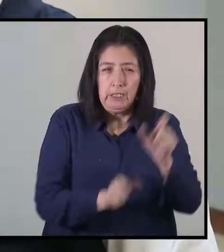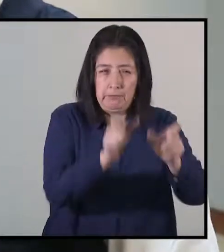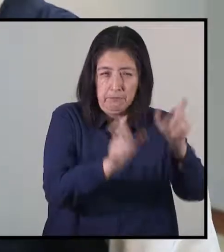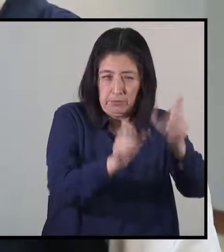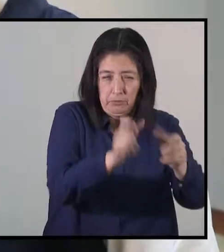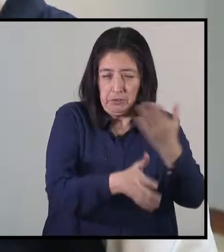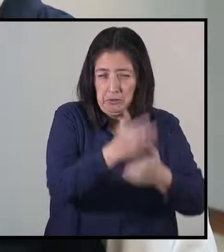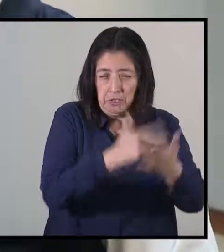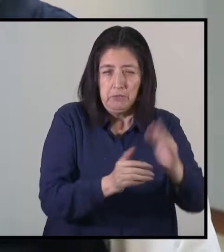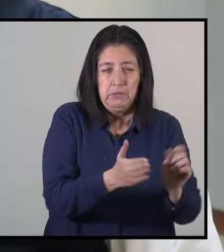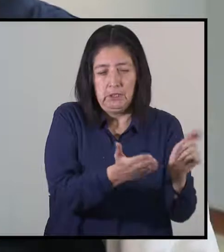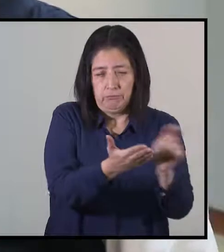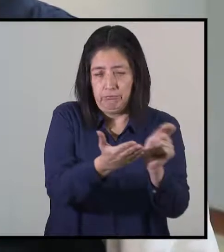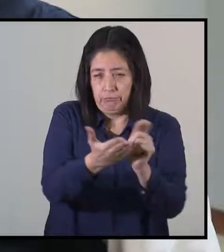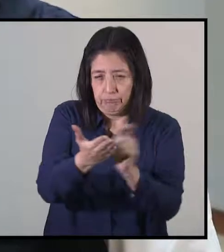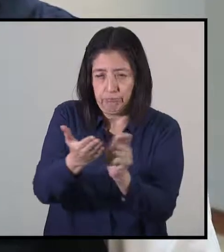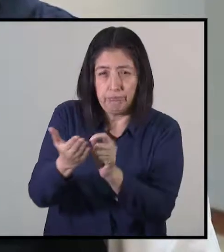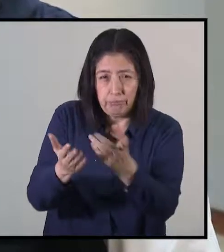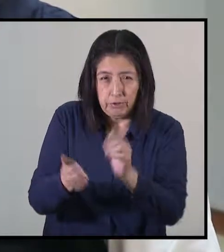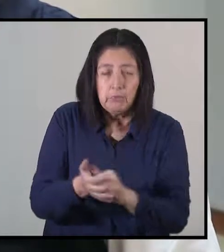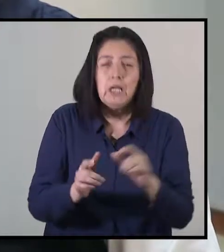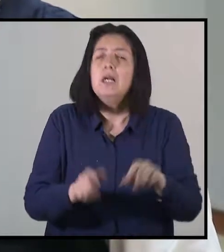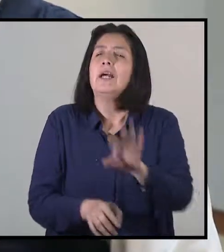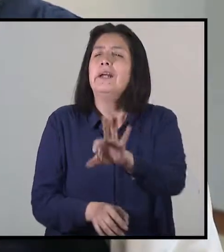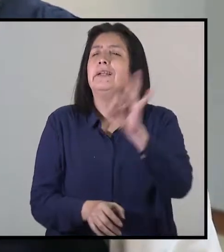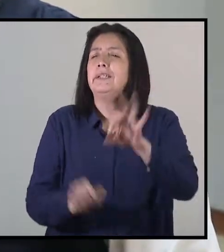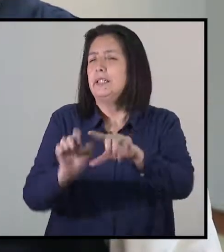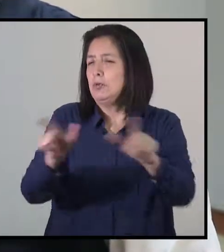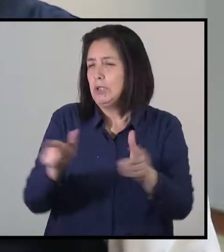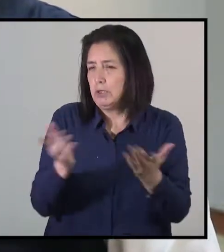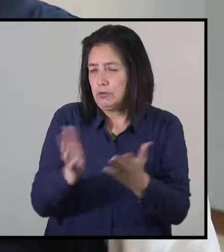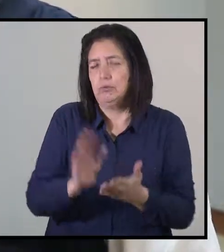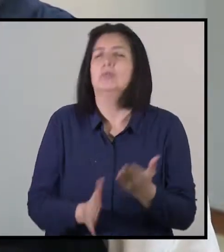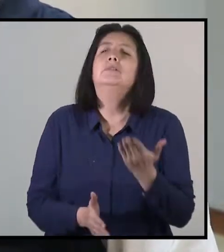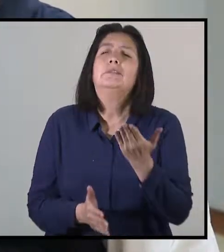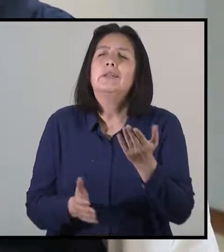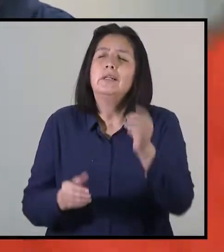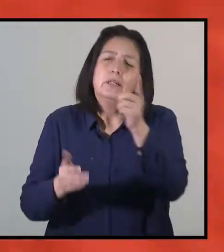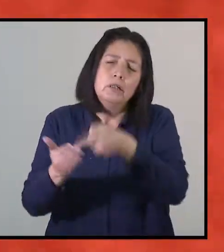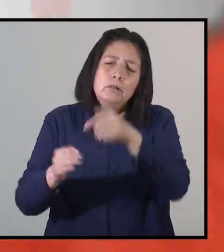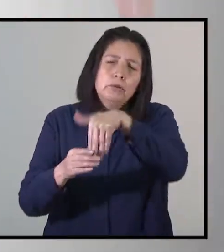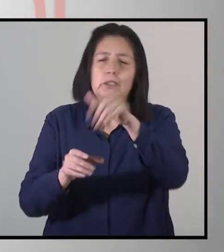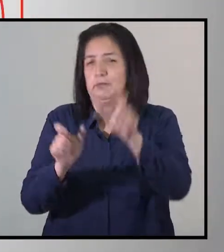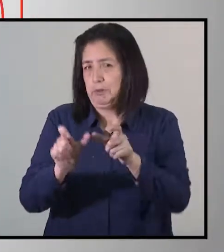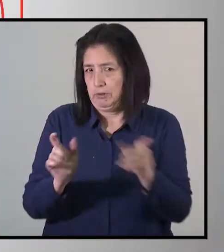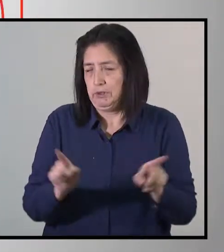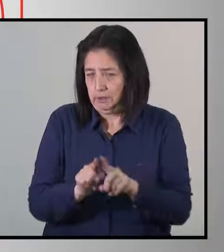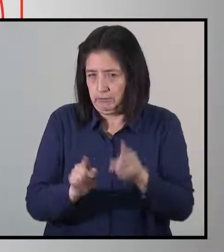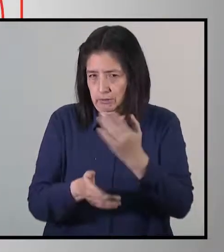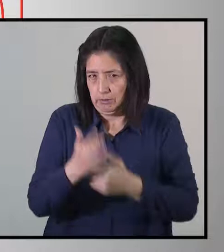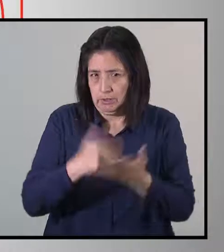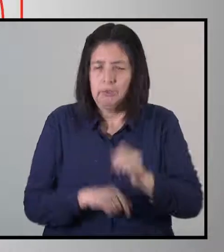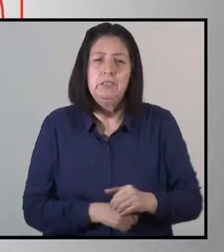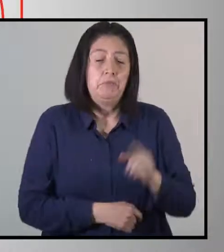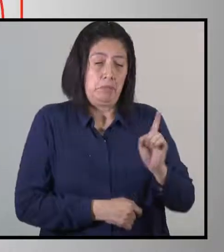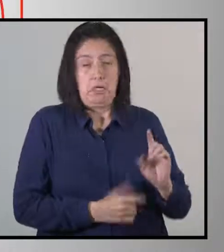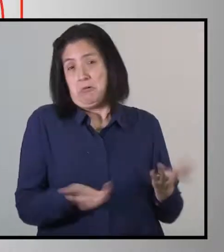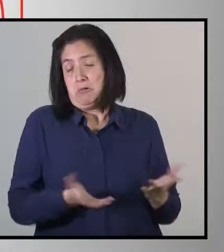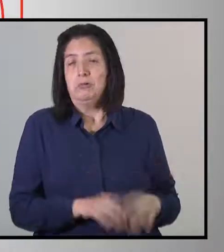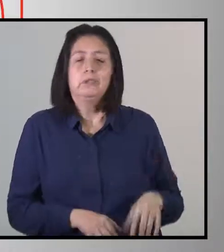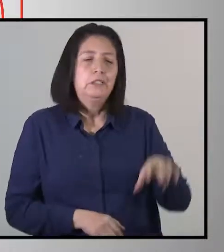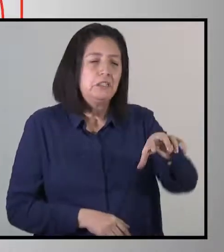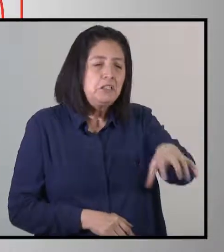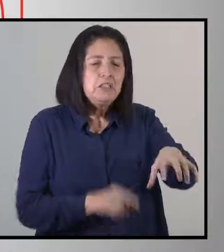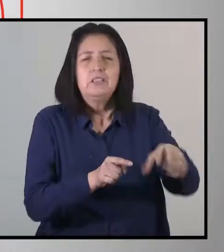discapacidad, así como a través del aplicativo Elígito Local de Votación, que también las personas han declarado su discapacidad. Primero, las mesas especiales van a estar identificadas